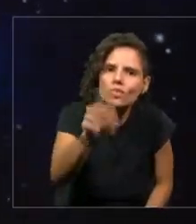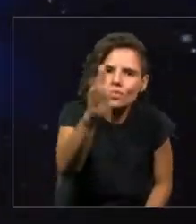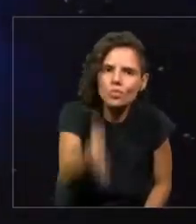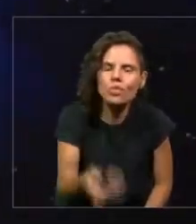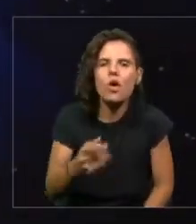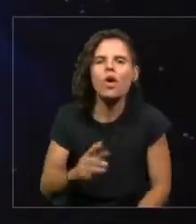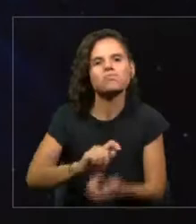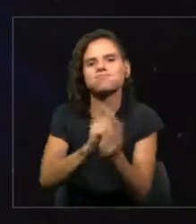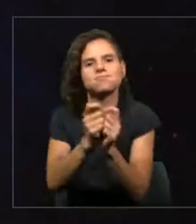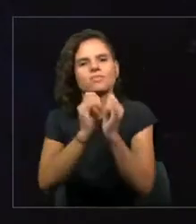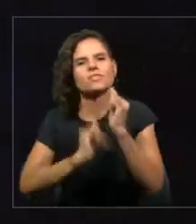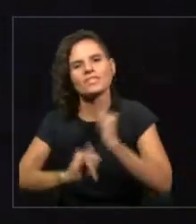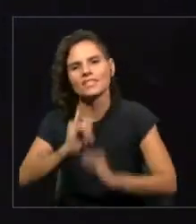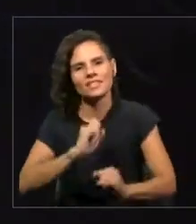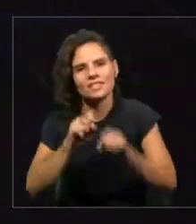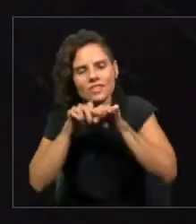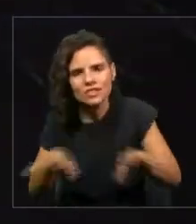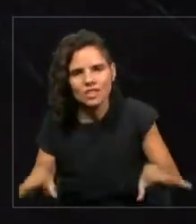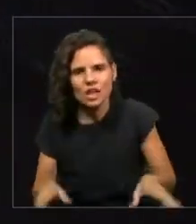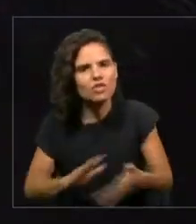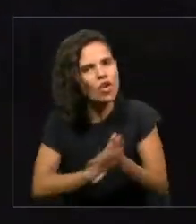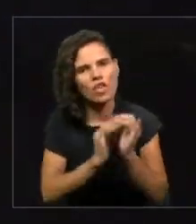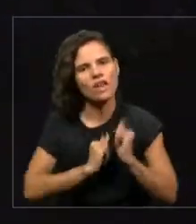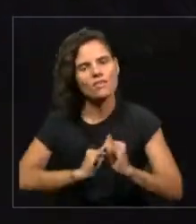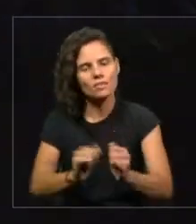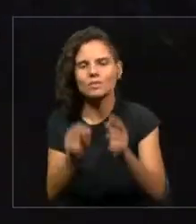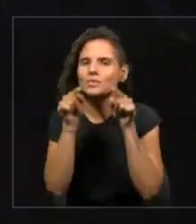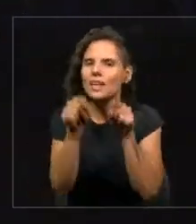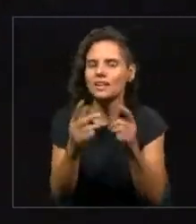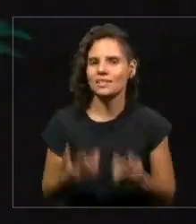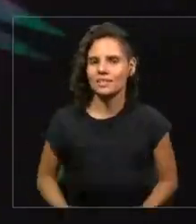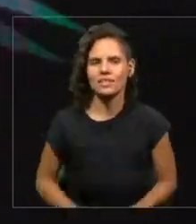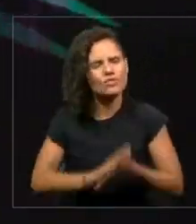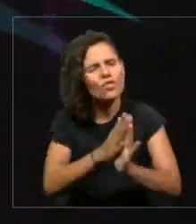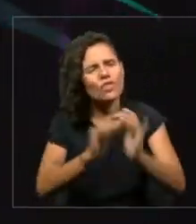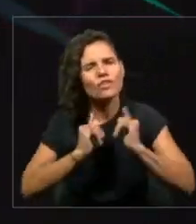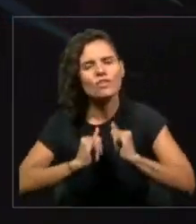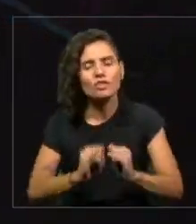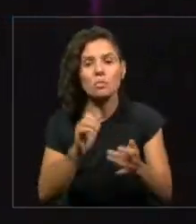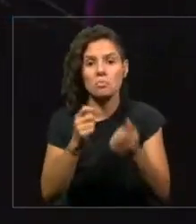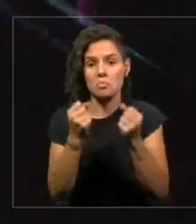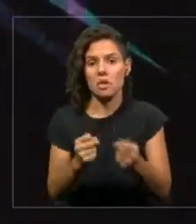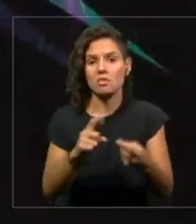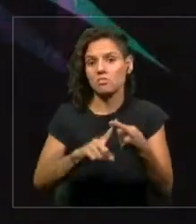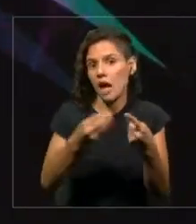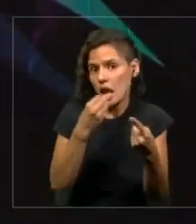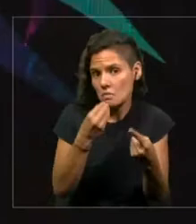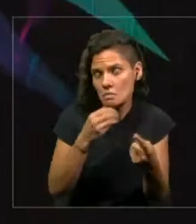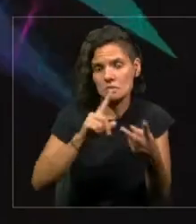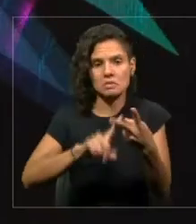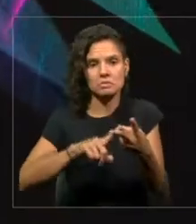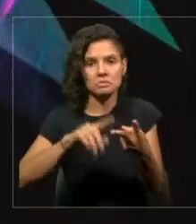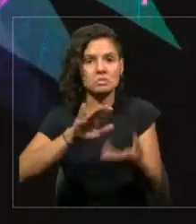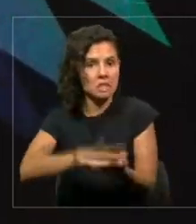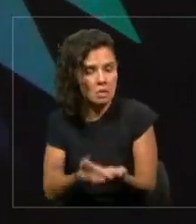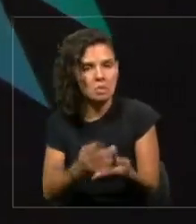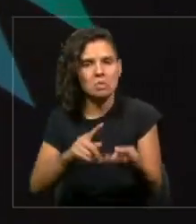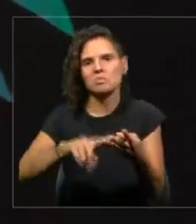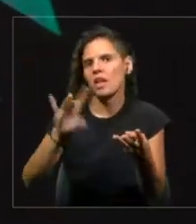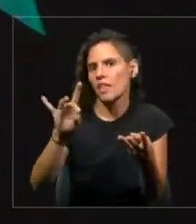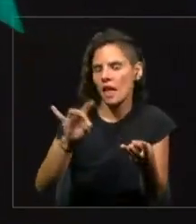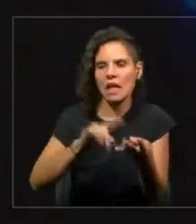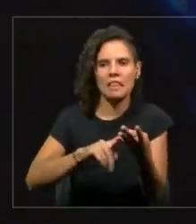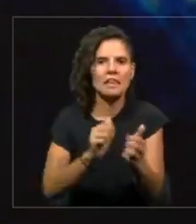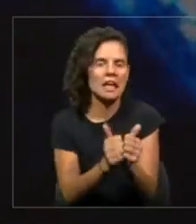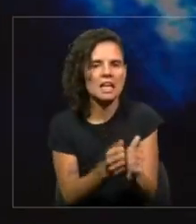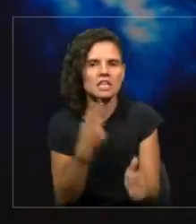para ti. Cualquier tipo de información. Información de alimentación, de salud, depende de tu edad, tu género, si eres